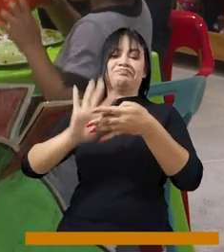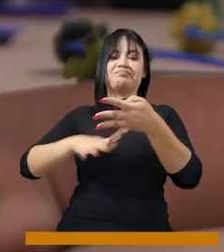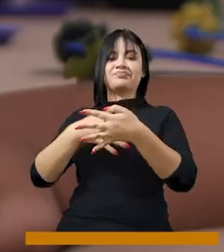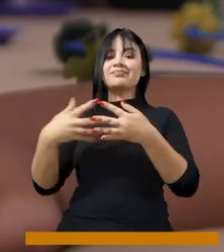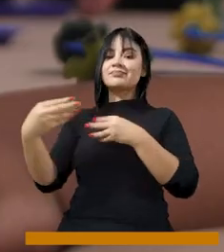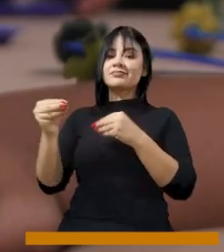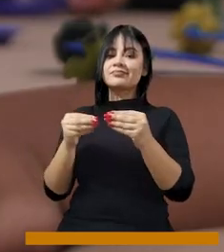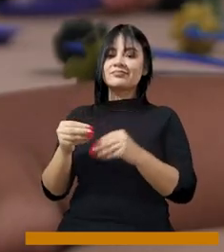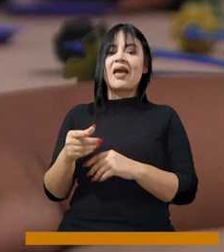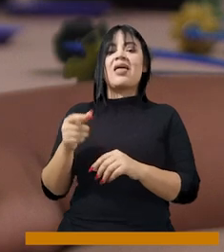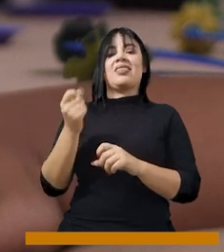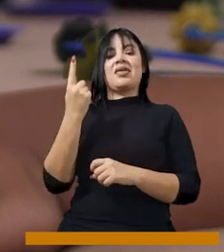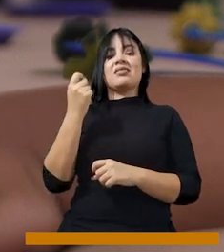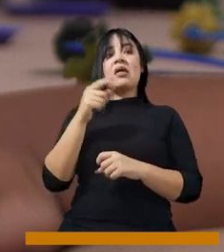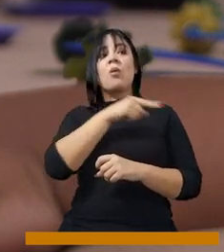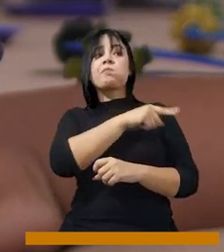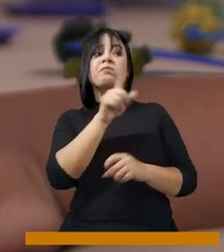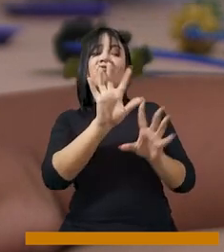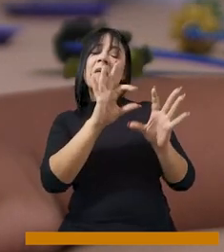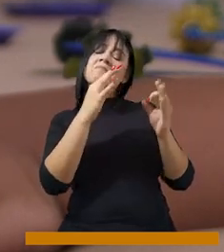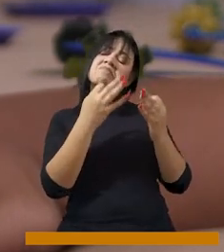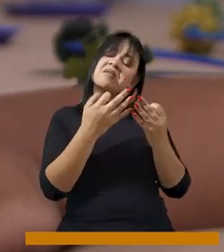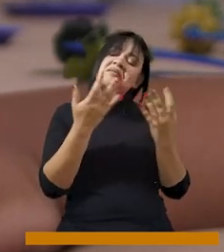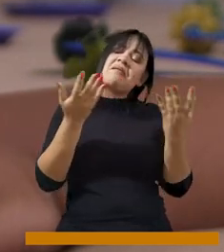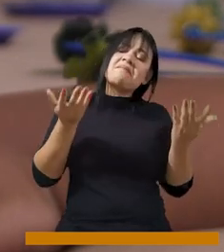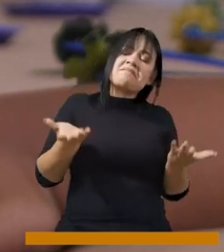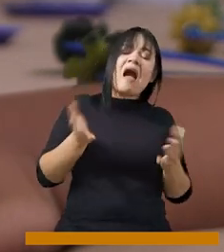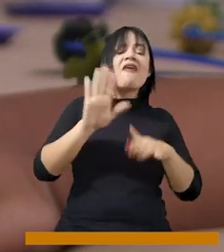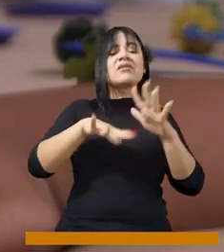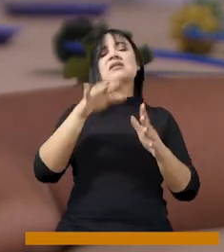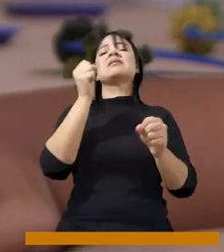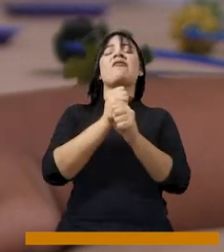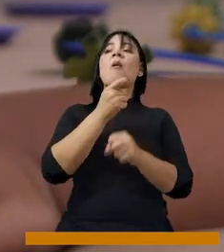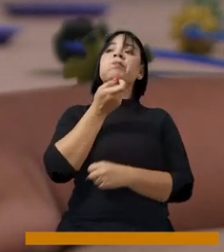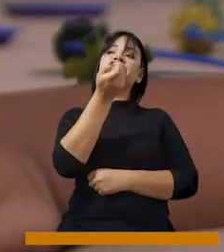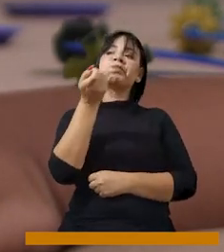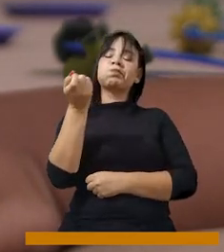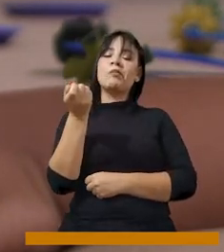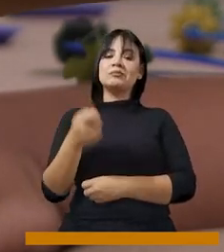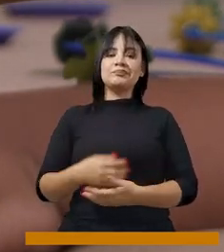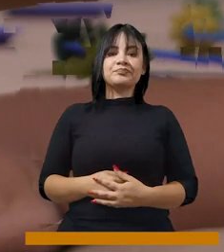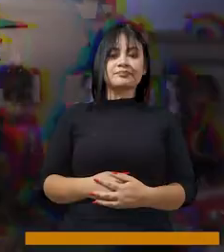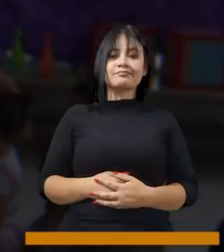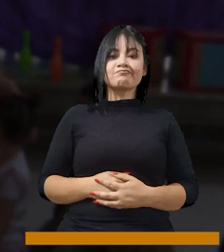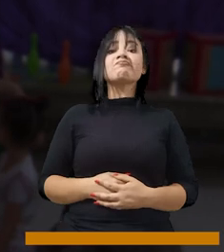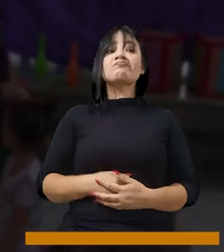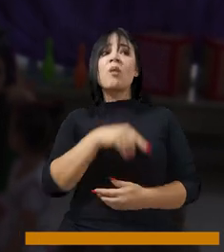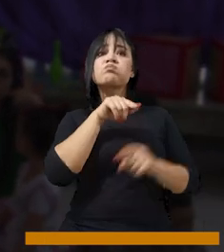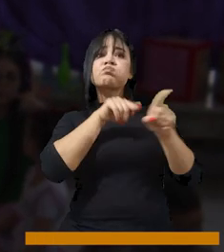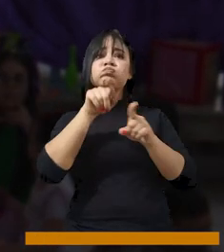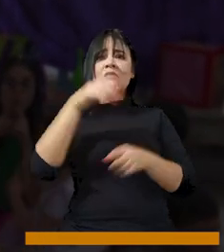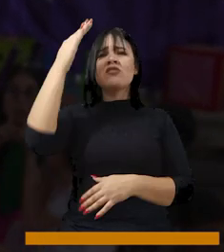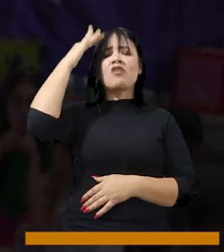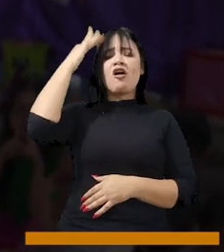flexible, teniendo en cuenta que la mayoría de estas familias son familias que laboran en el sector. Para nadie